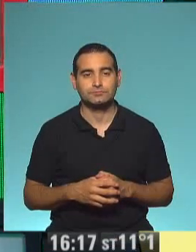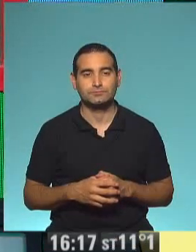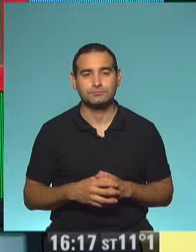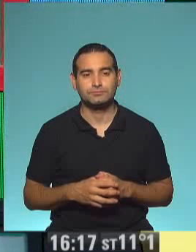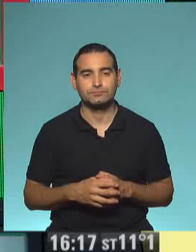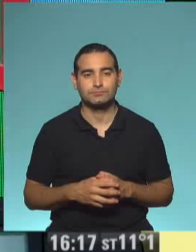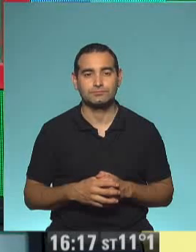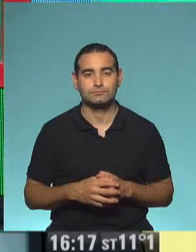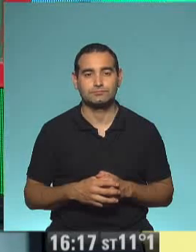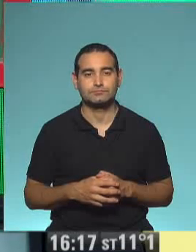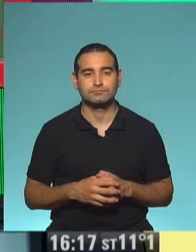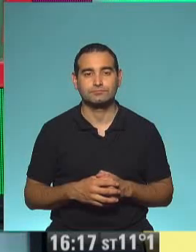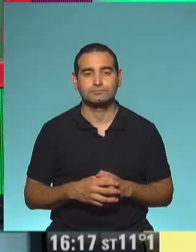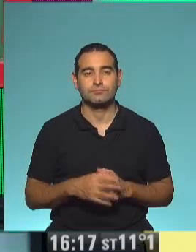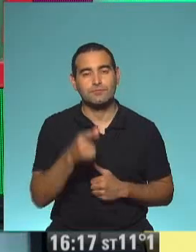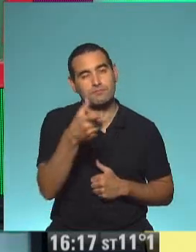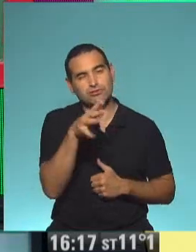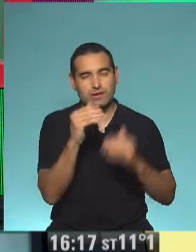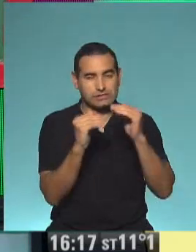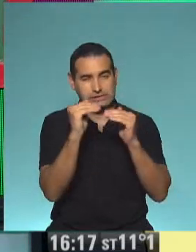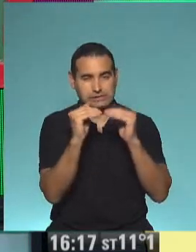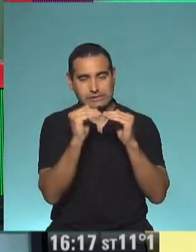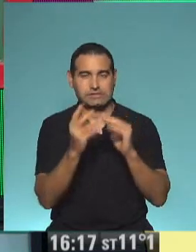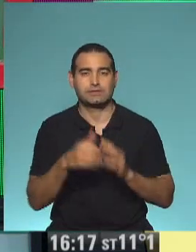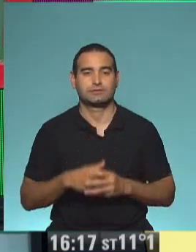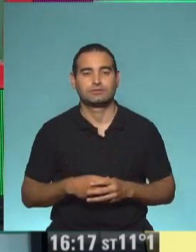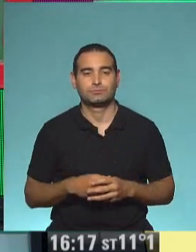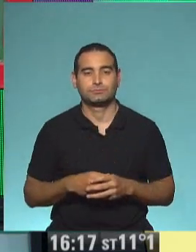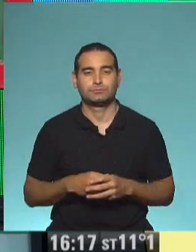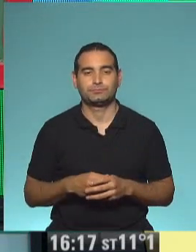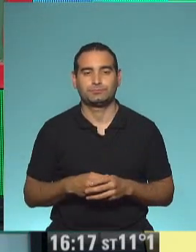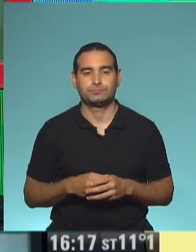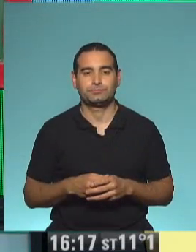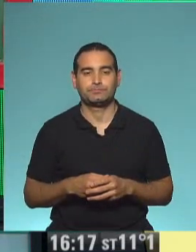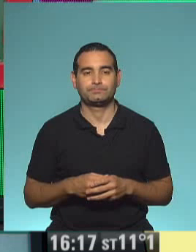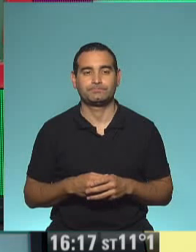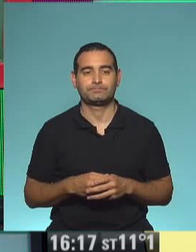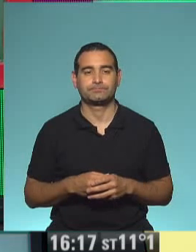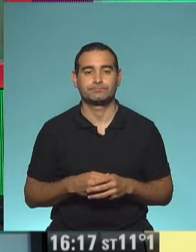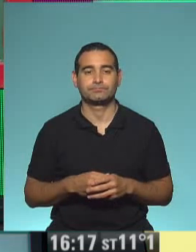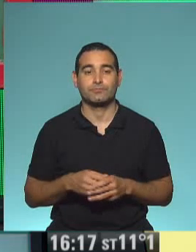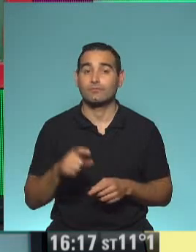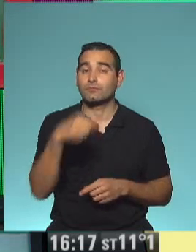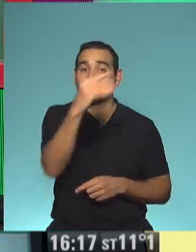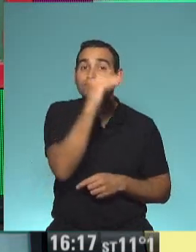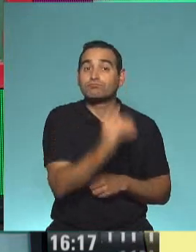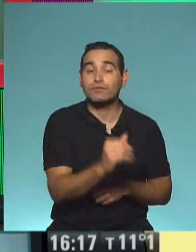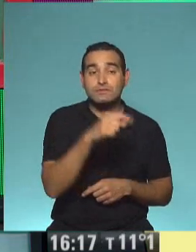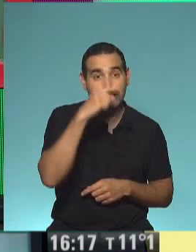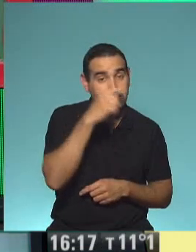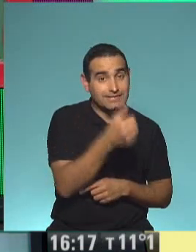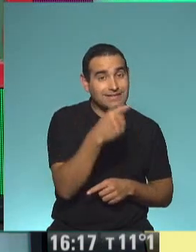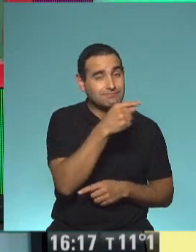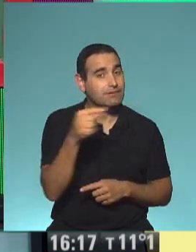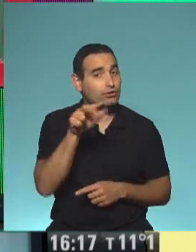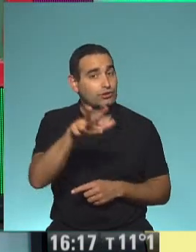Muy bien. Ese fue el estimativo, ¿no? Mentalmente. Y ahí nos dio el resultado. Muy bien. Bien. El que sigue es 76